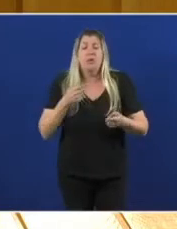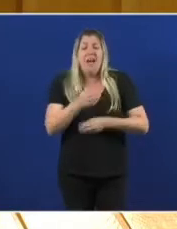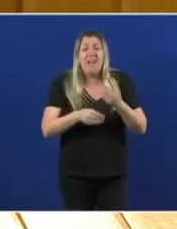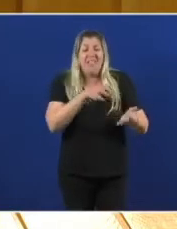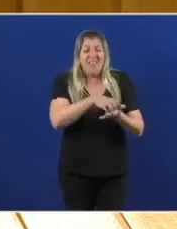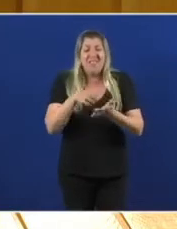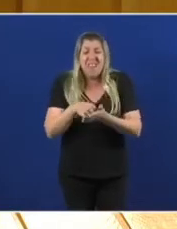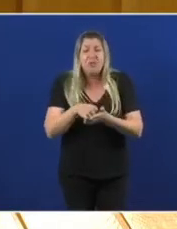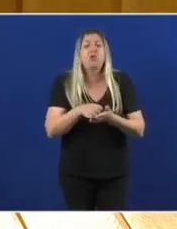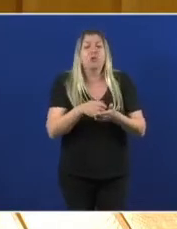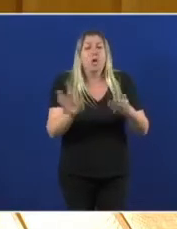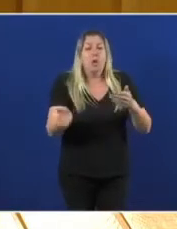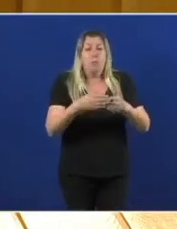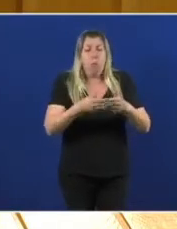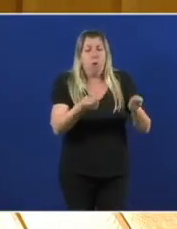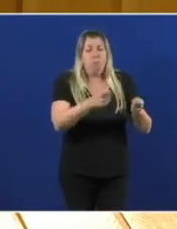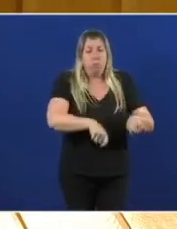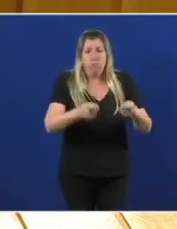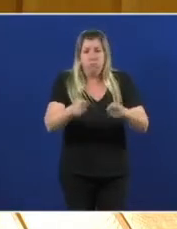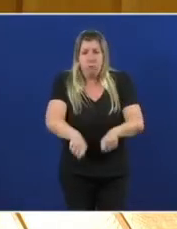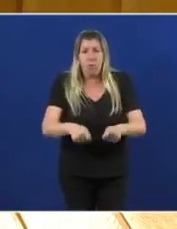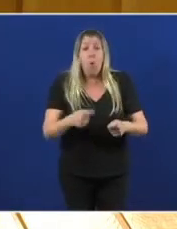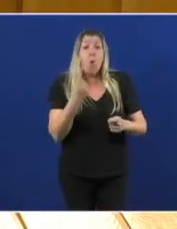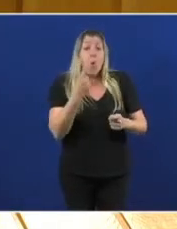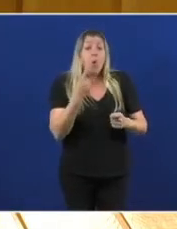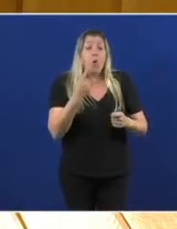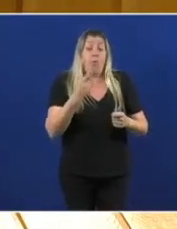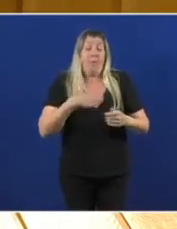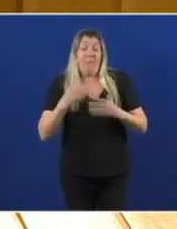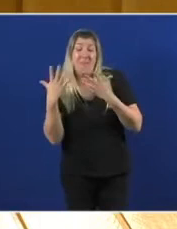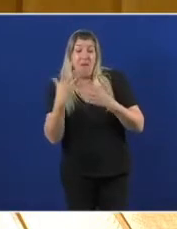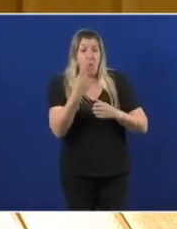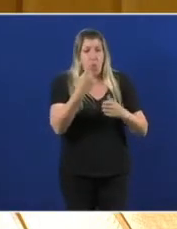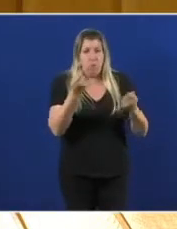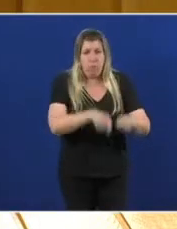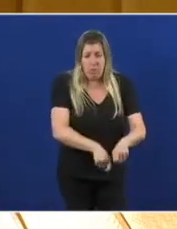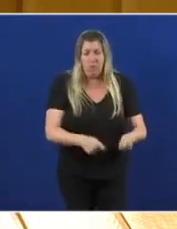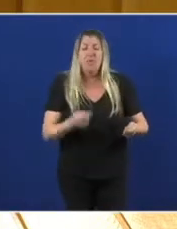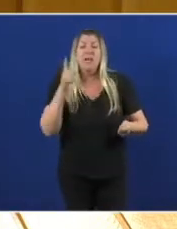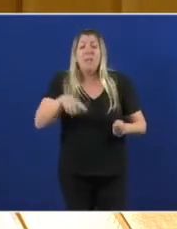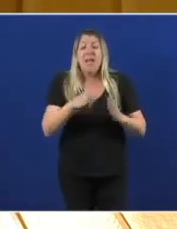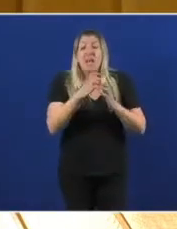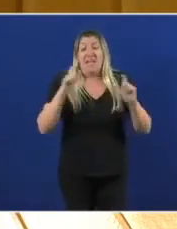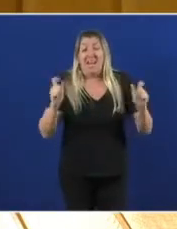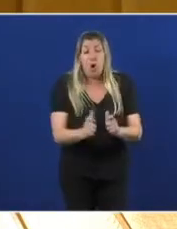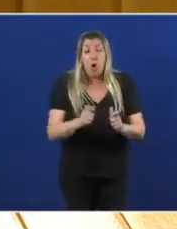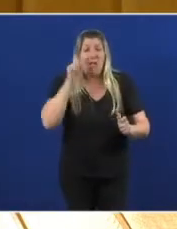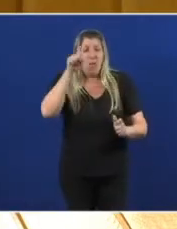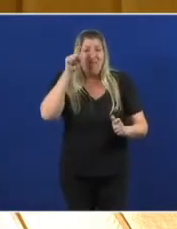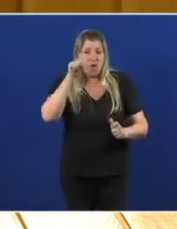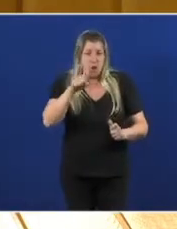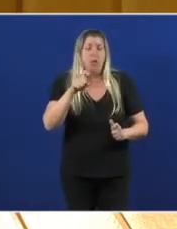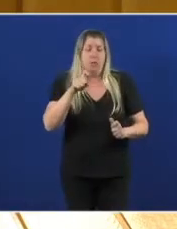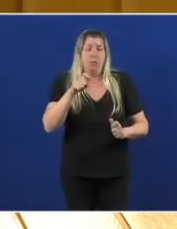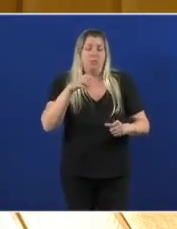de ensino público, un de cada dez. Recortou un 4,5% do profesorado na pública, mentre se